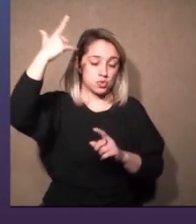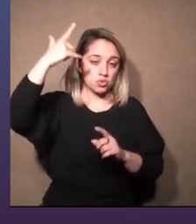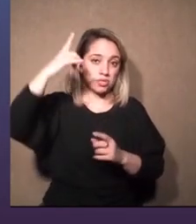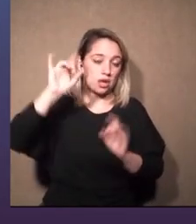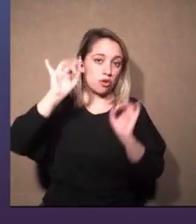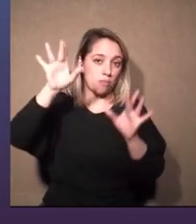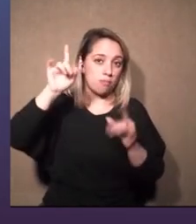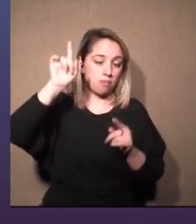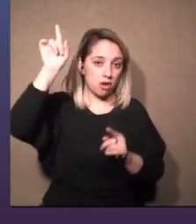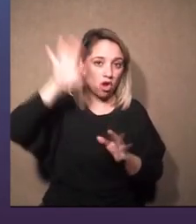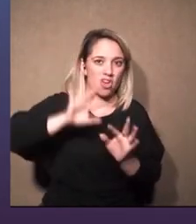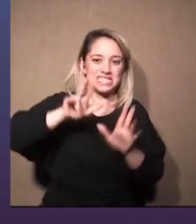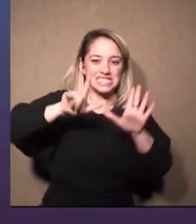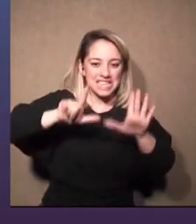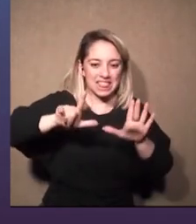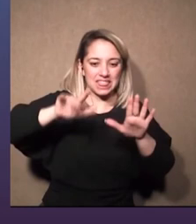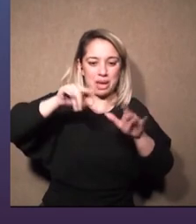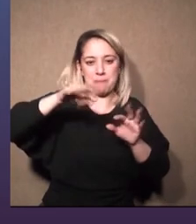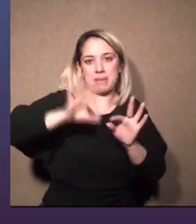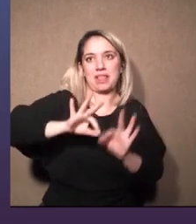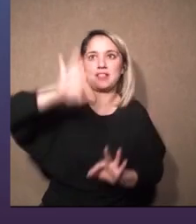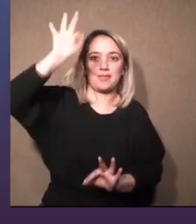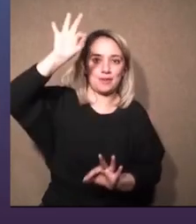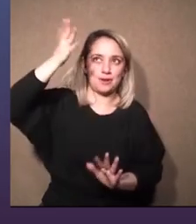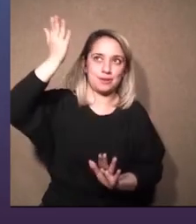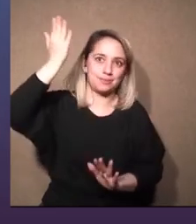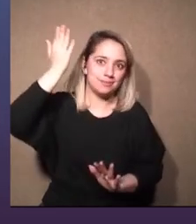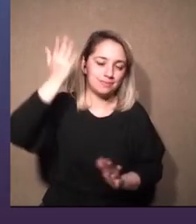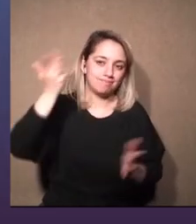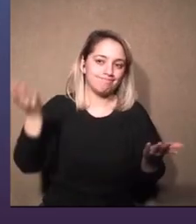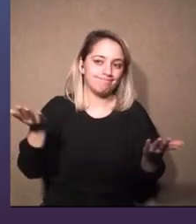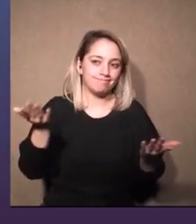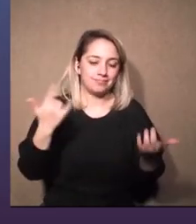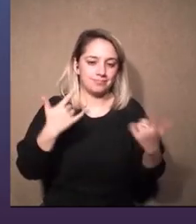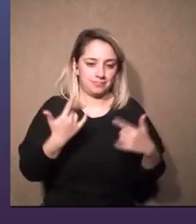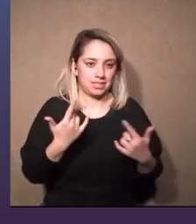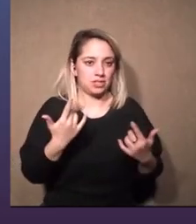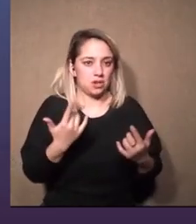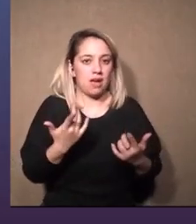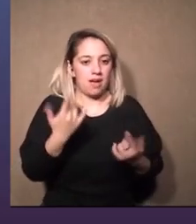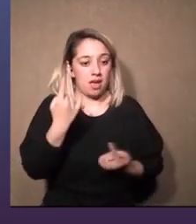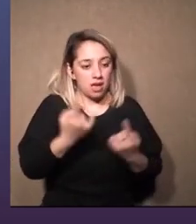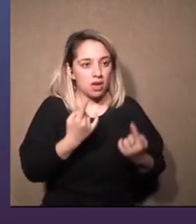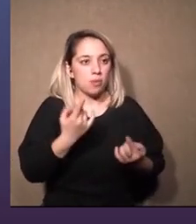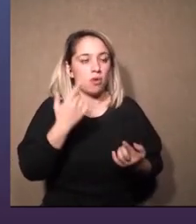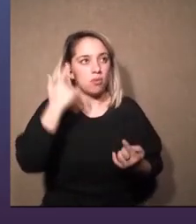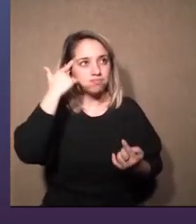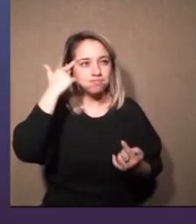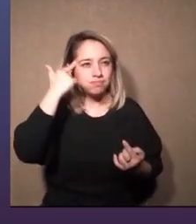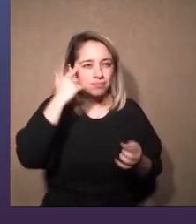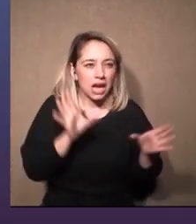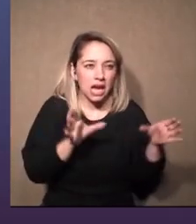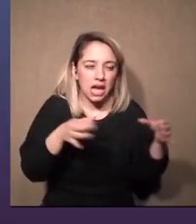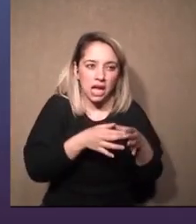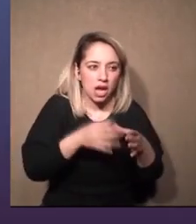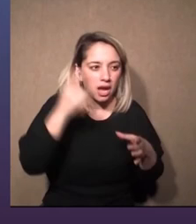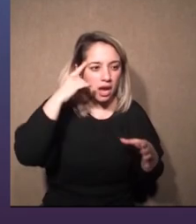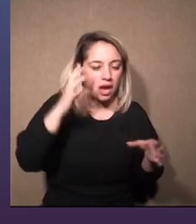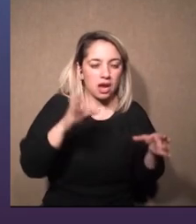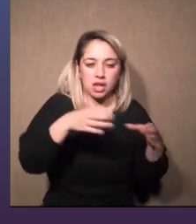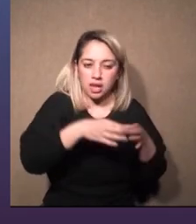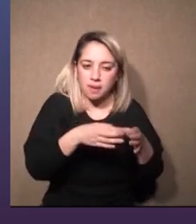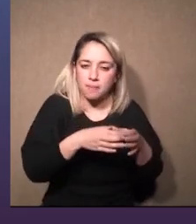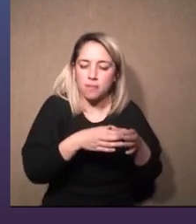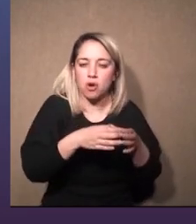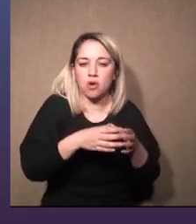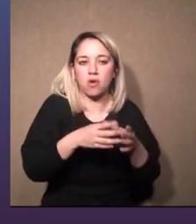porque si yo meto una escalera en el medio capaz que no pasa David con un partidor gigante entonces ahí sopesamos situaciones y decidimos con el